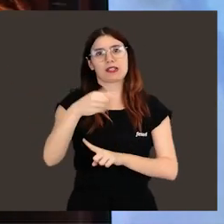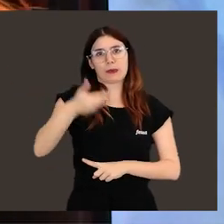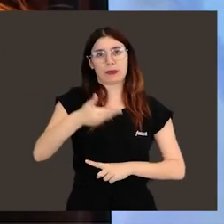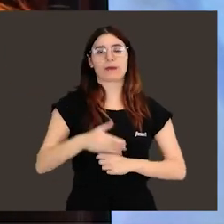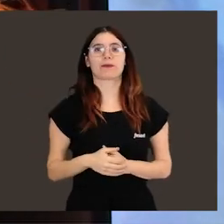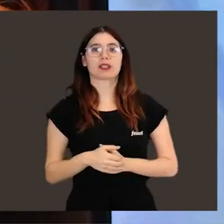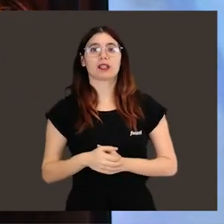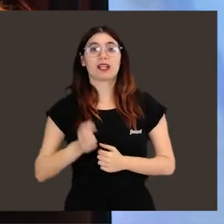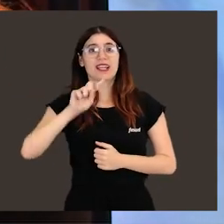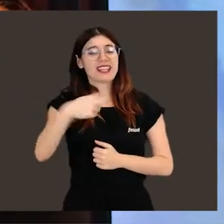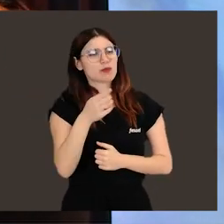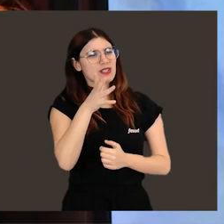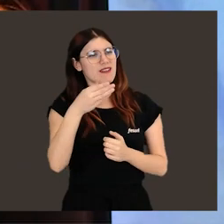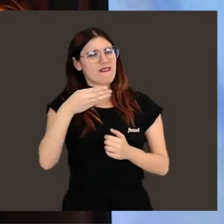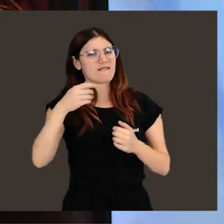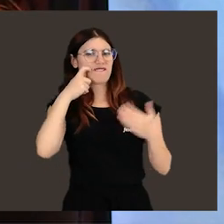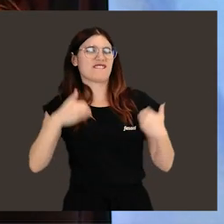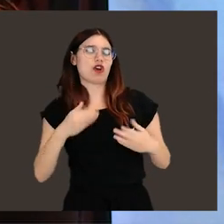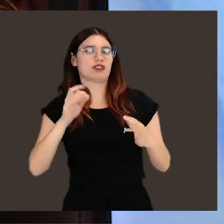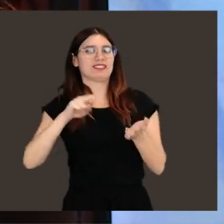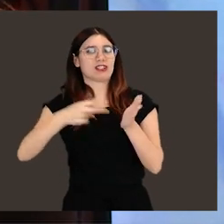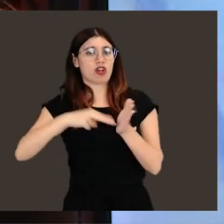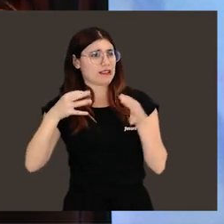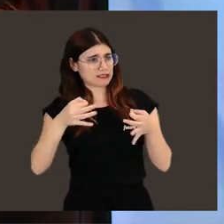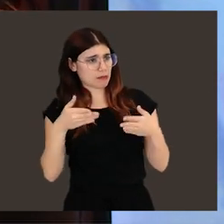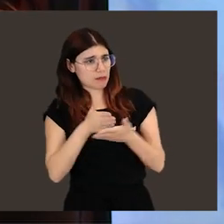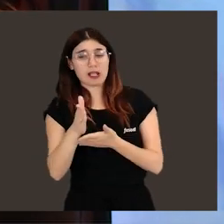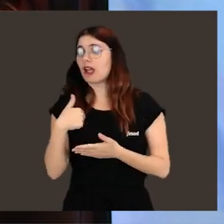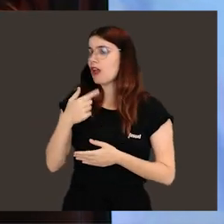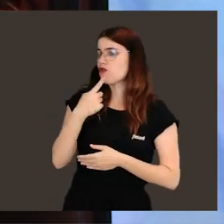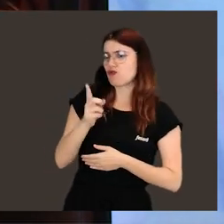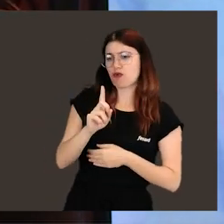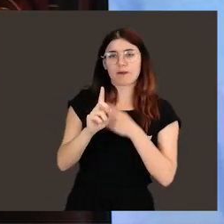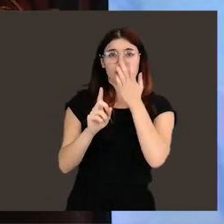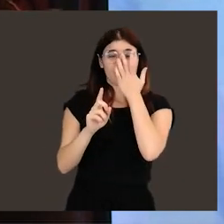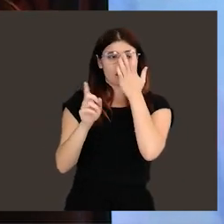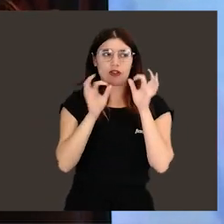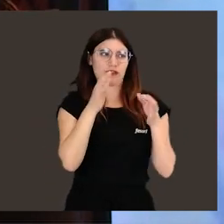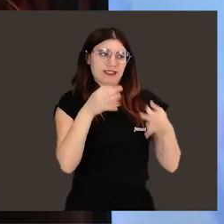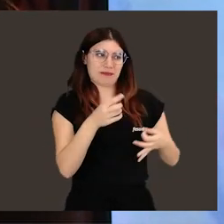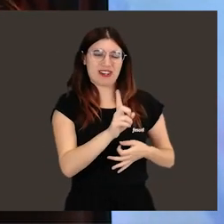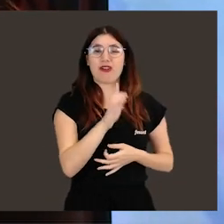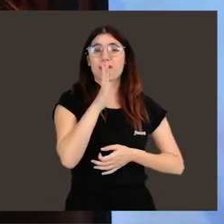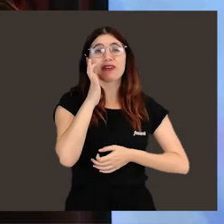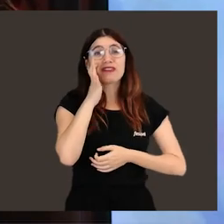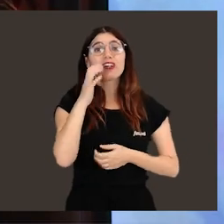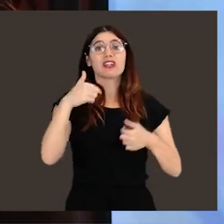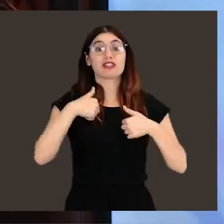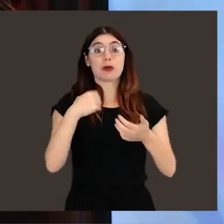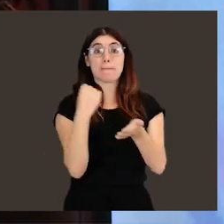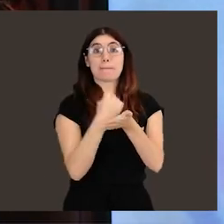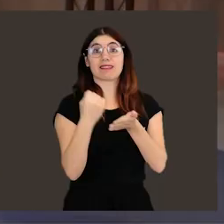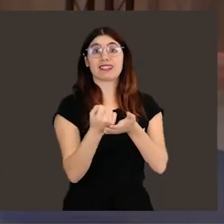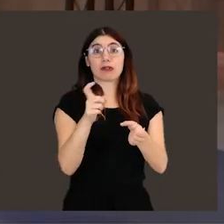tenga un calado que repercuta en la sociedad. ¿Y hacia la biotecnología desde siempre, Sara? No, ¿O cuando tienes ese...? Desde siempre en